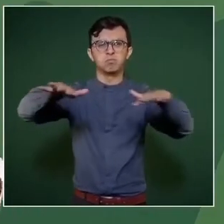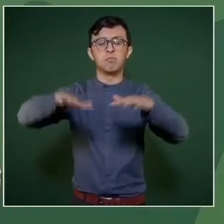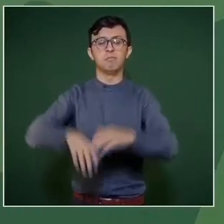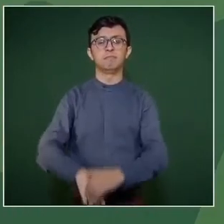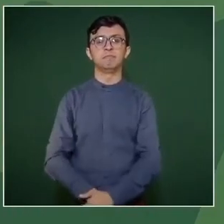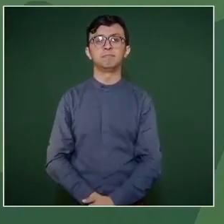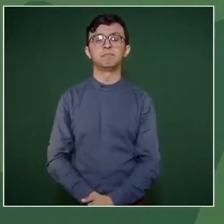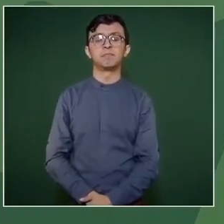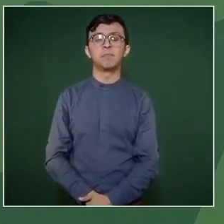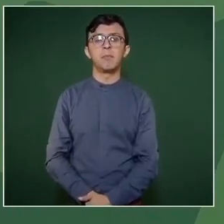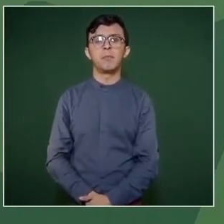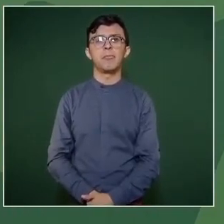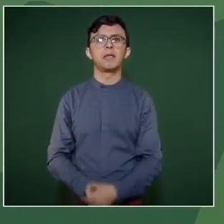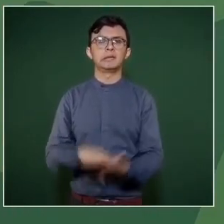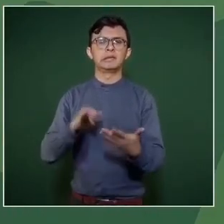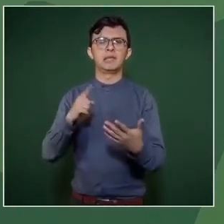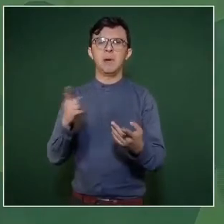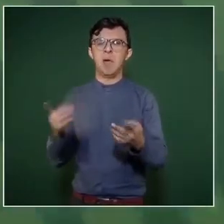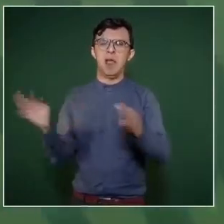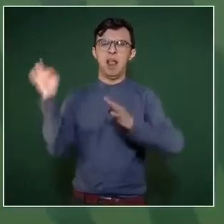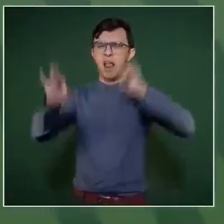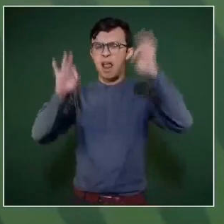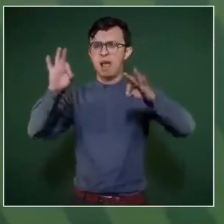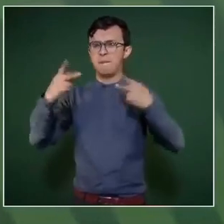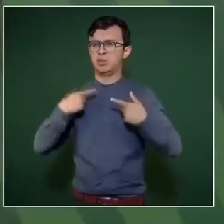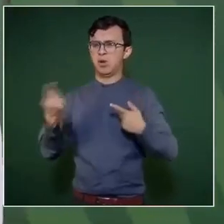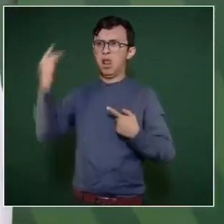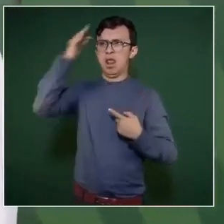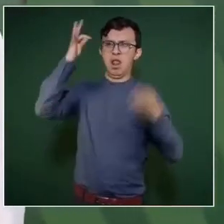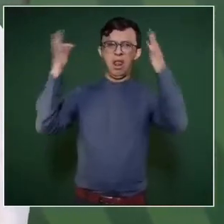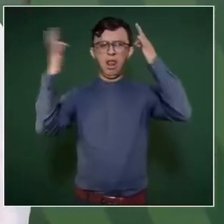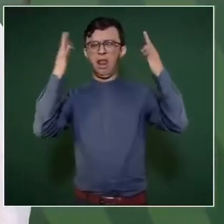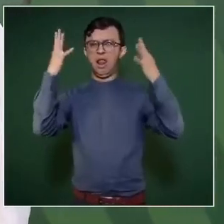pues, sí, aturde, confunde.